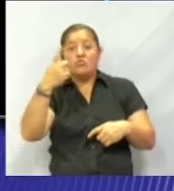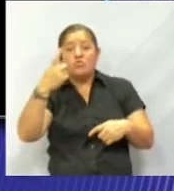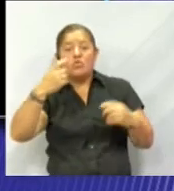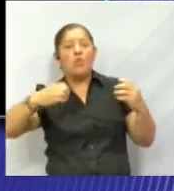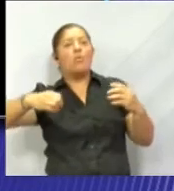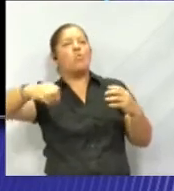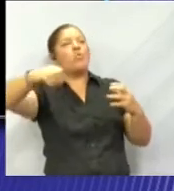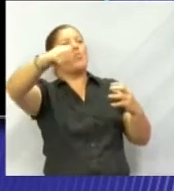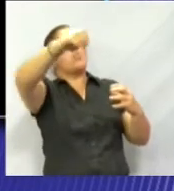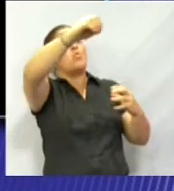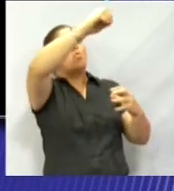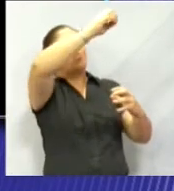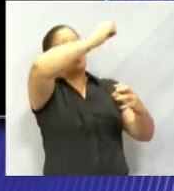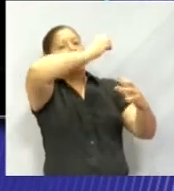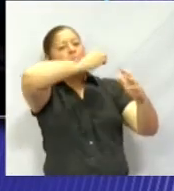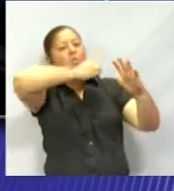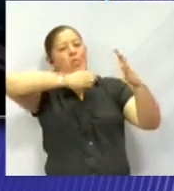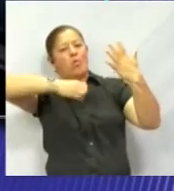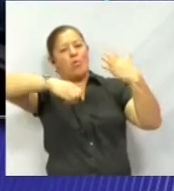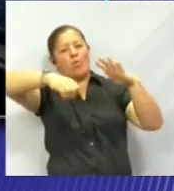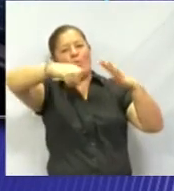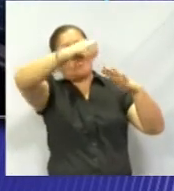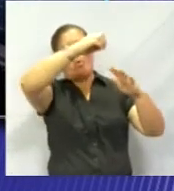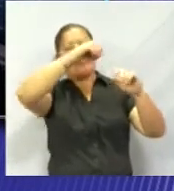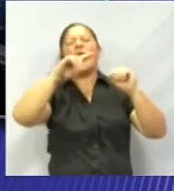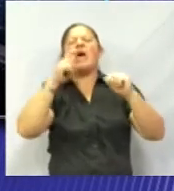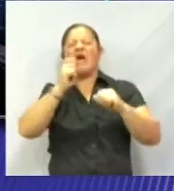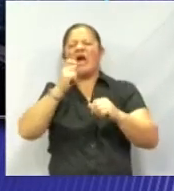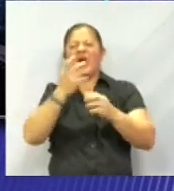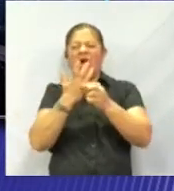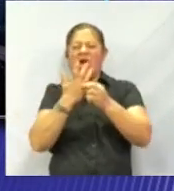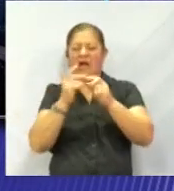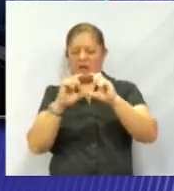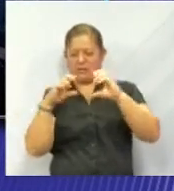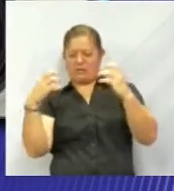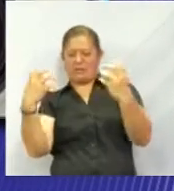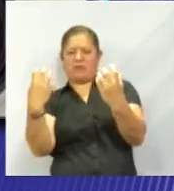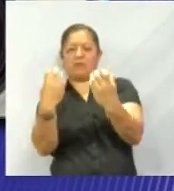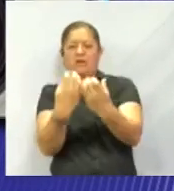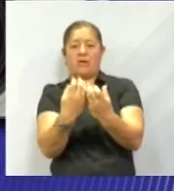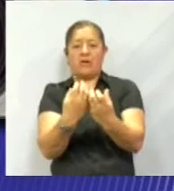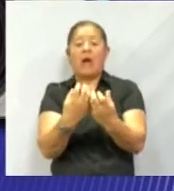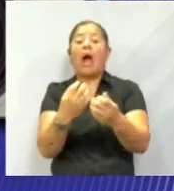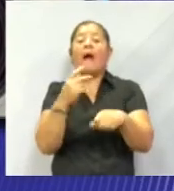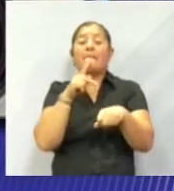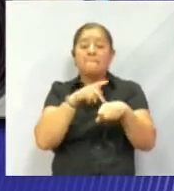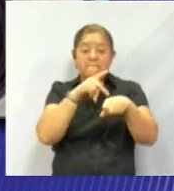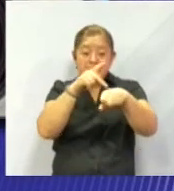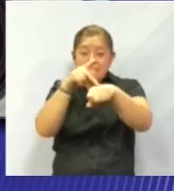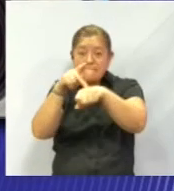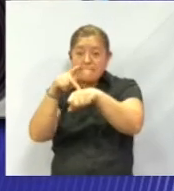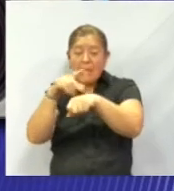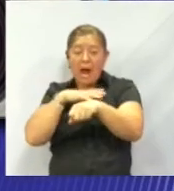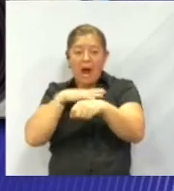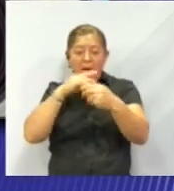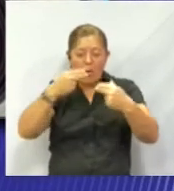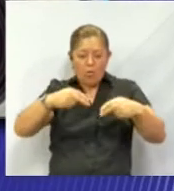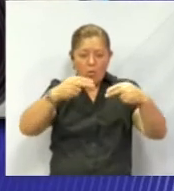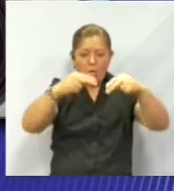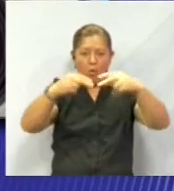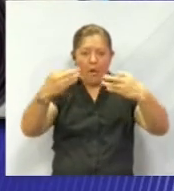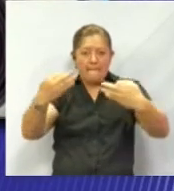rodea al planeta son rocas, son pequeñas rocas que están cubiertas por hielo. ¿Te imaginas todo esto?